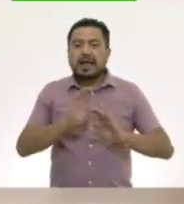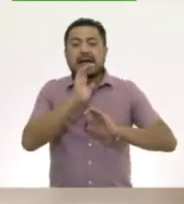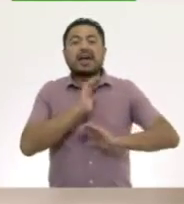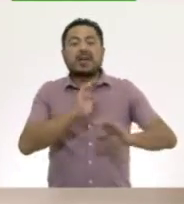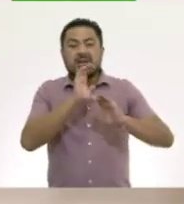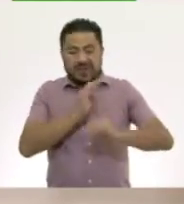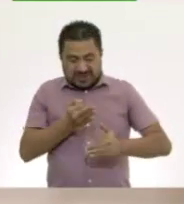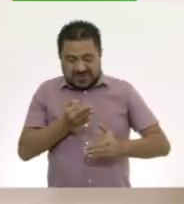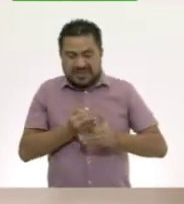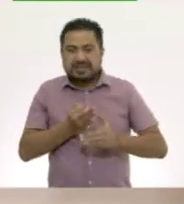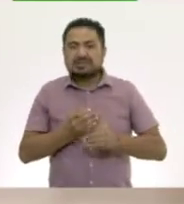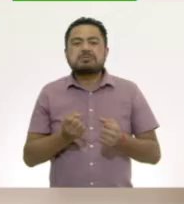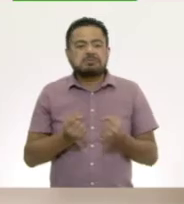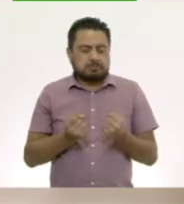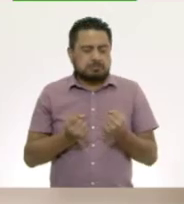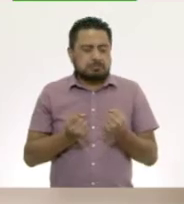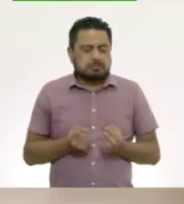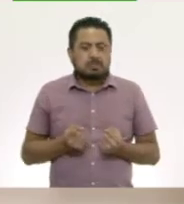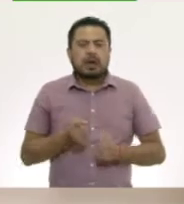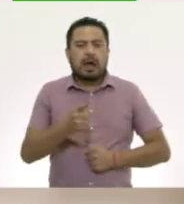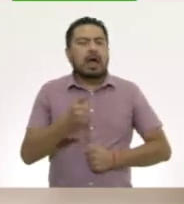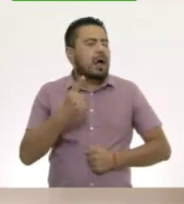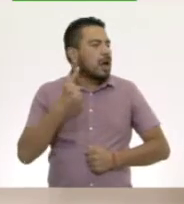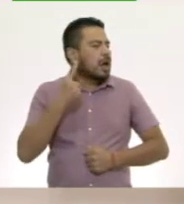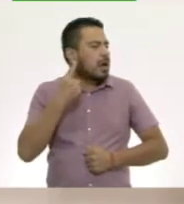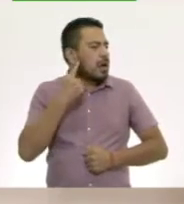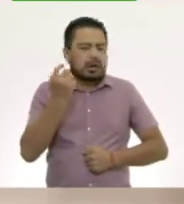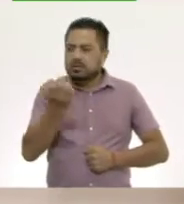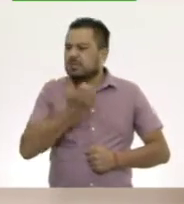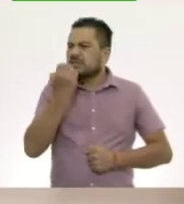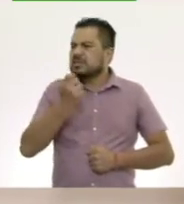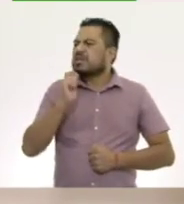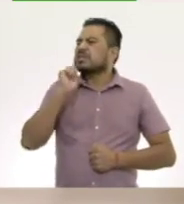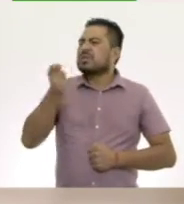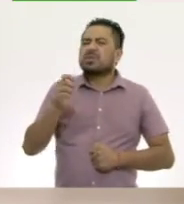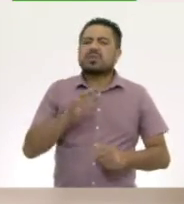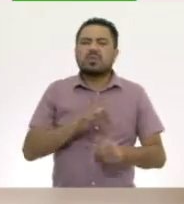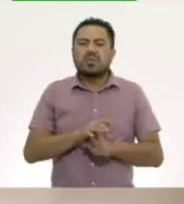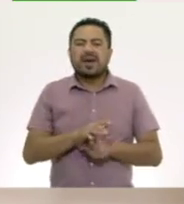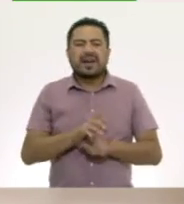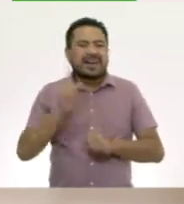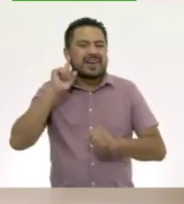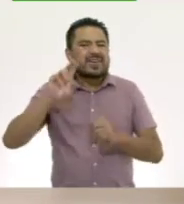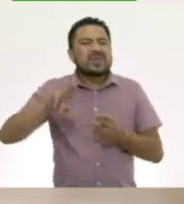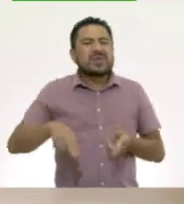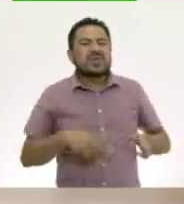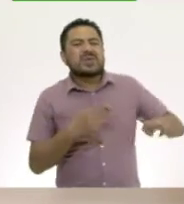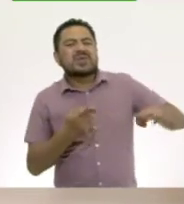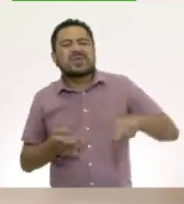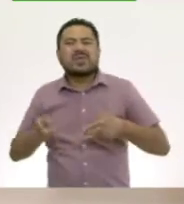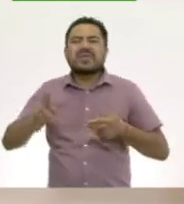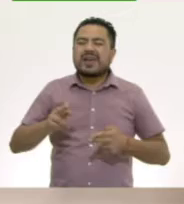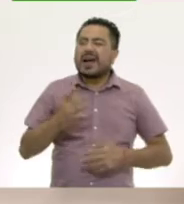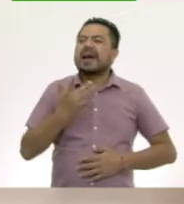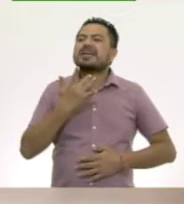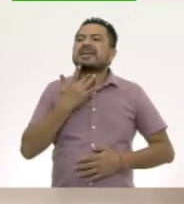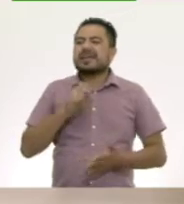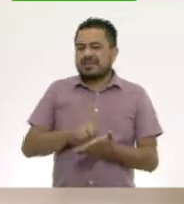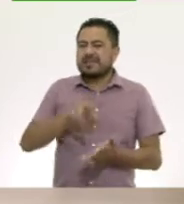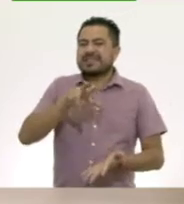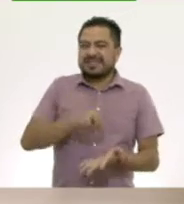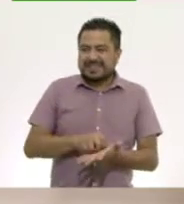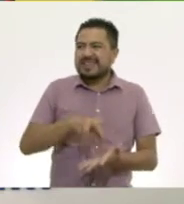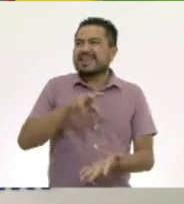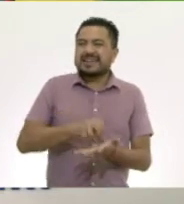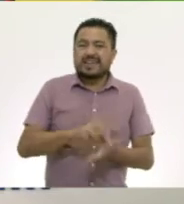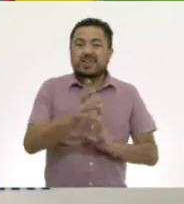que cantaremos, seguramente que ya la has escuchado en tu escuela, es Cucú cantaba la rana. Vamos a recordarla juntas